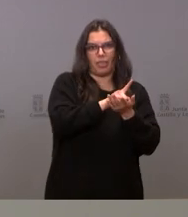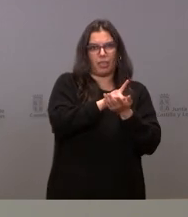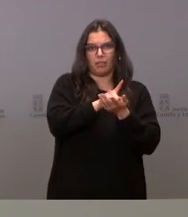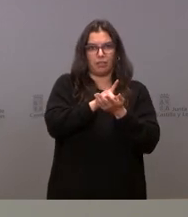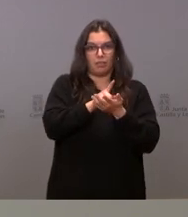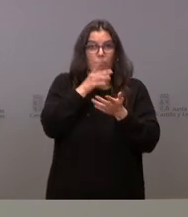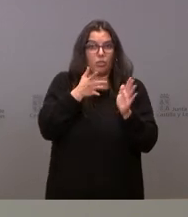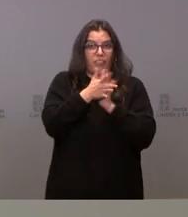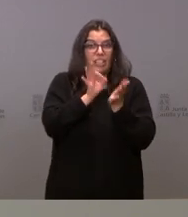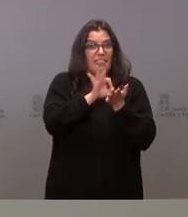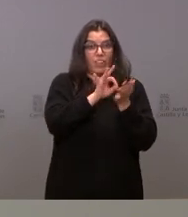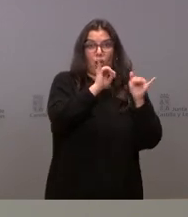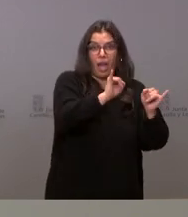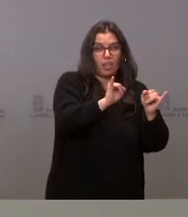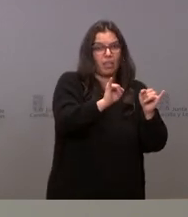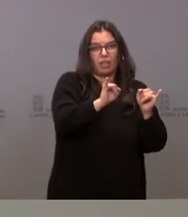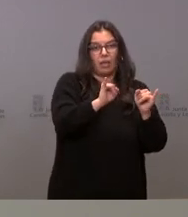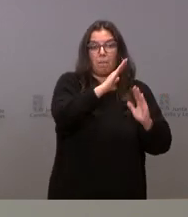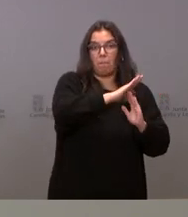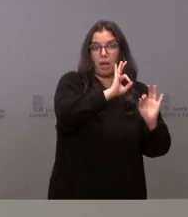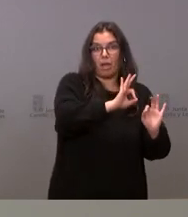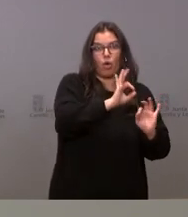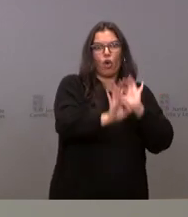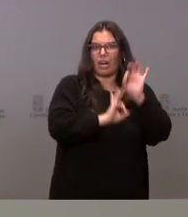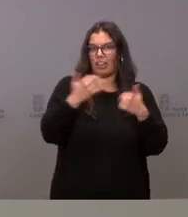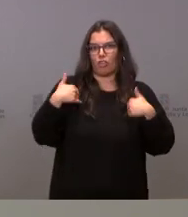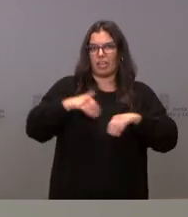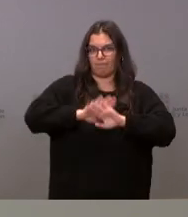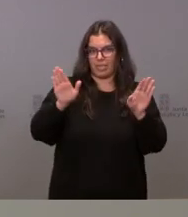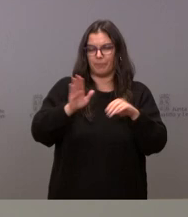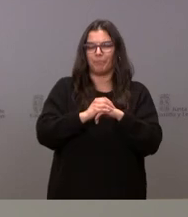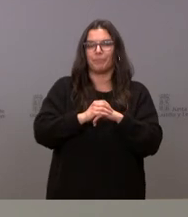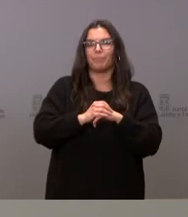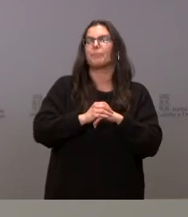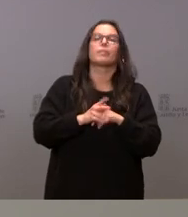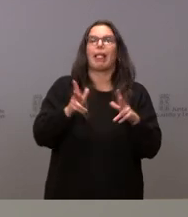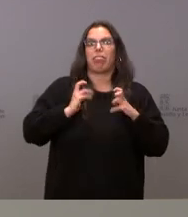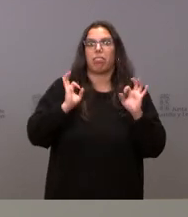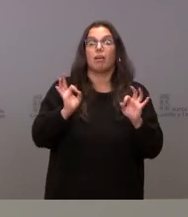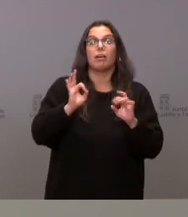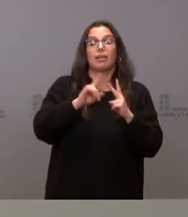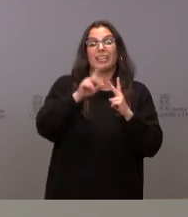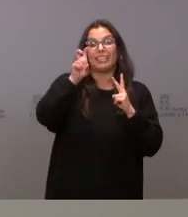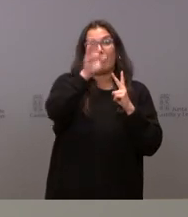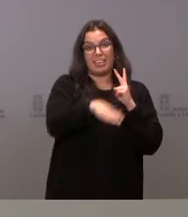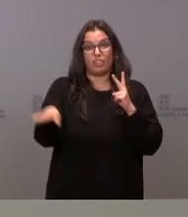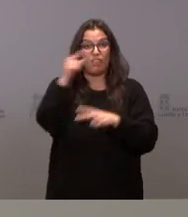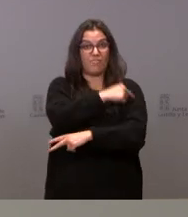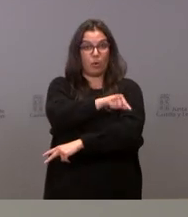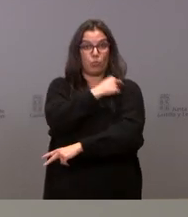es reactivar un servicio que ya es simplemente organizarlo en cuanto a la vacunación de niños ahora estamos